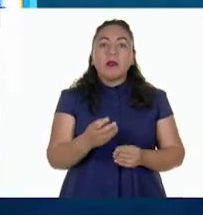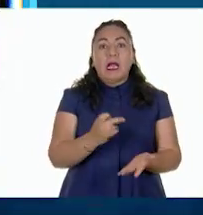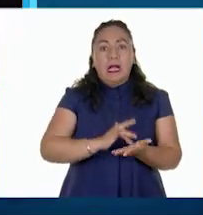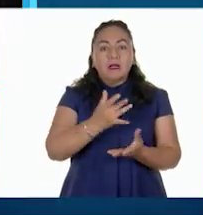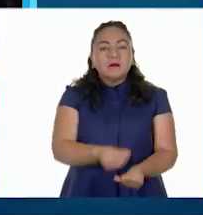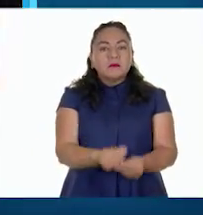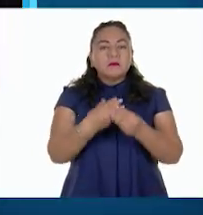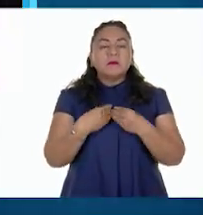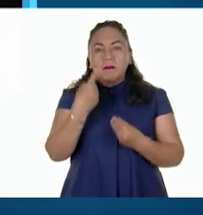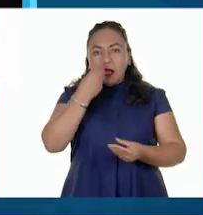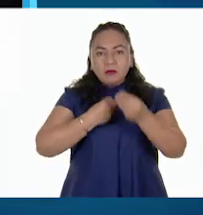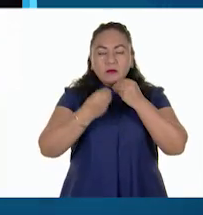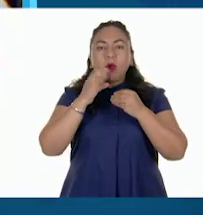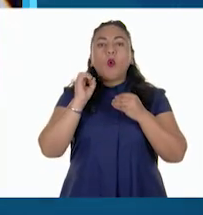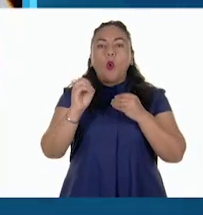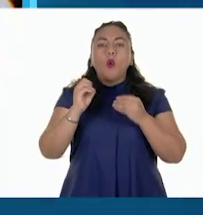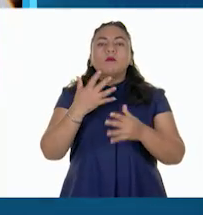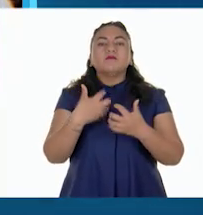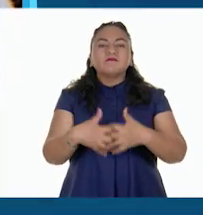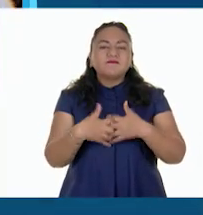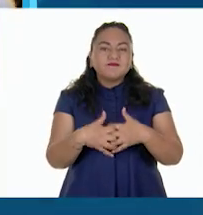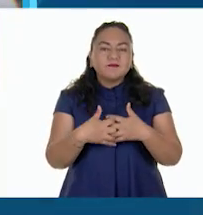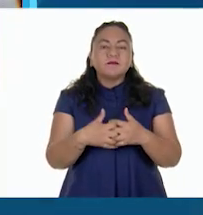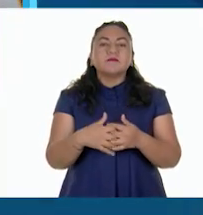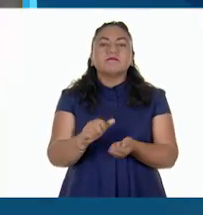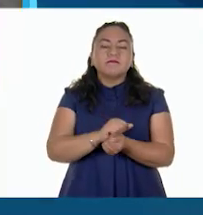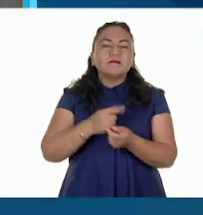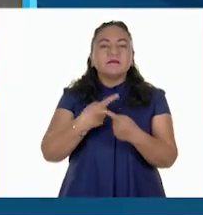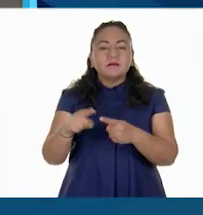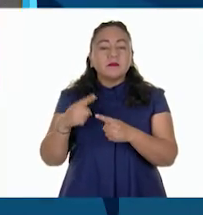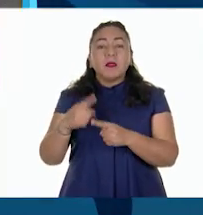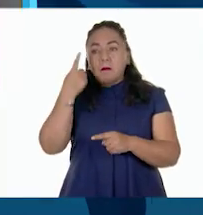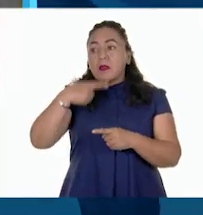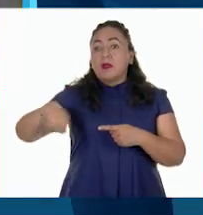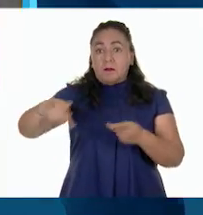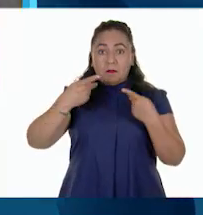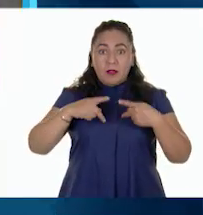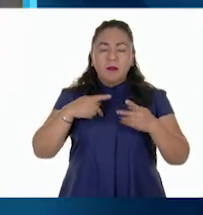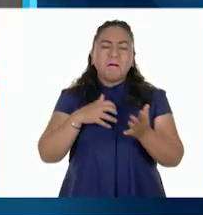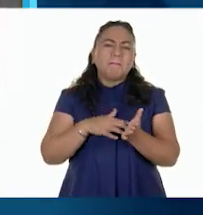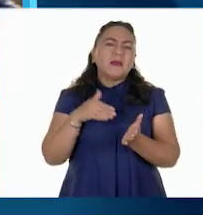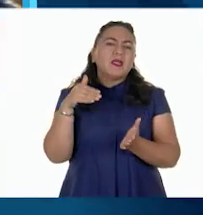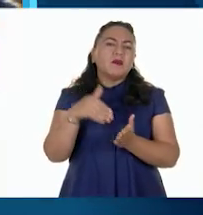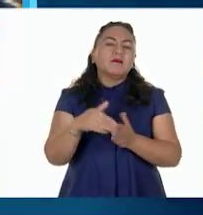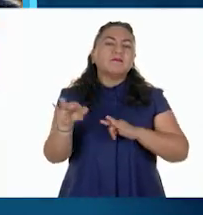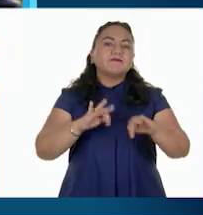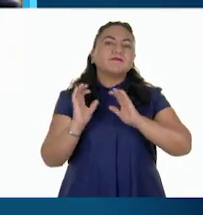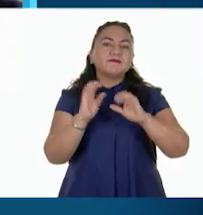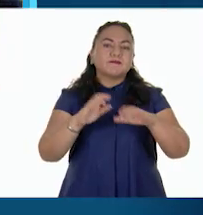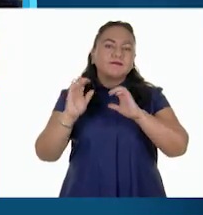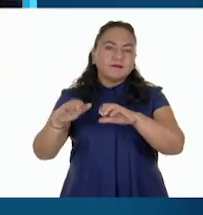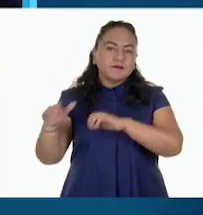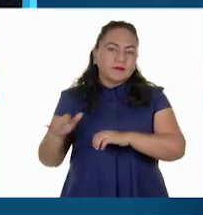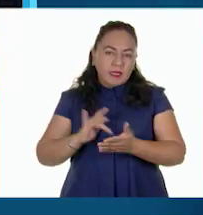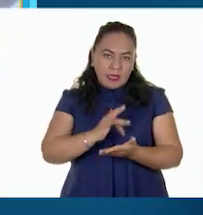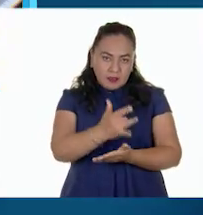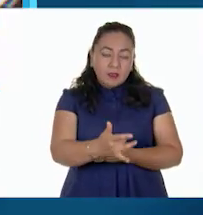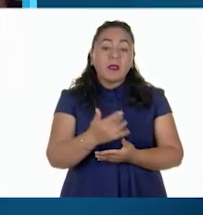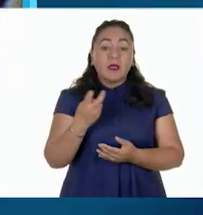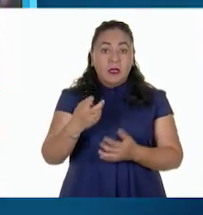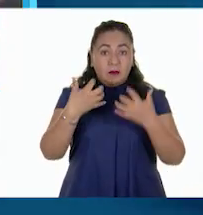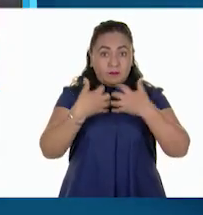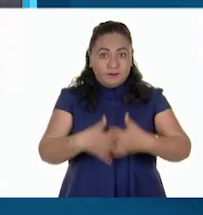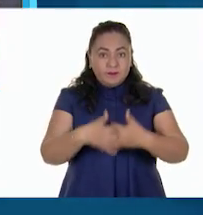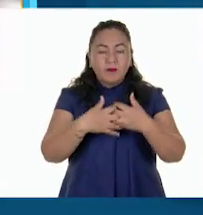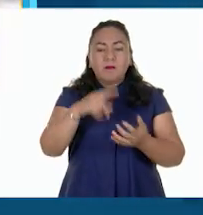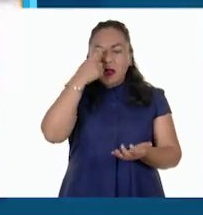materia prima para la industria. Además, es fuente de empleo de millones de personas en el planeta. Como industria, se encarga de